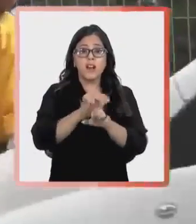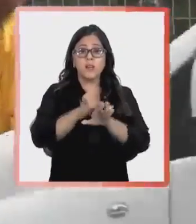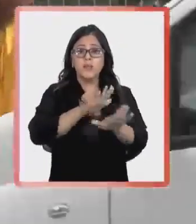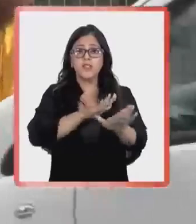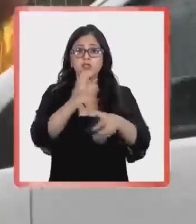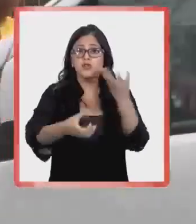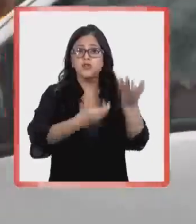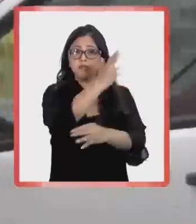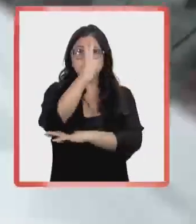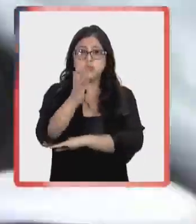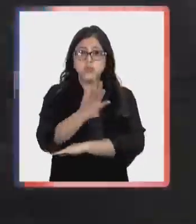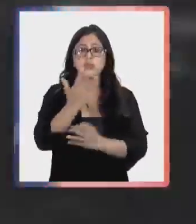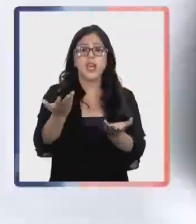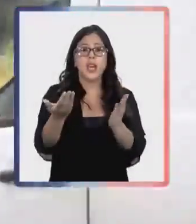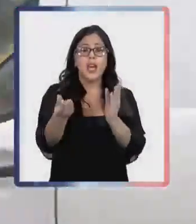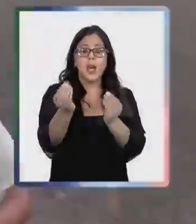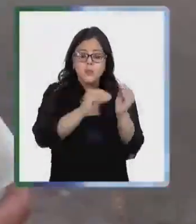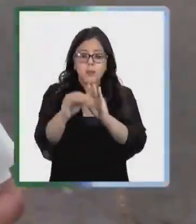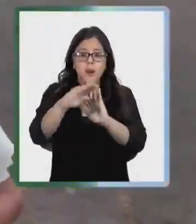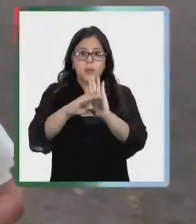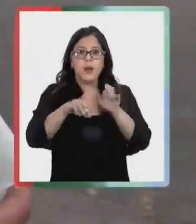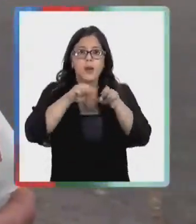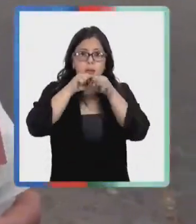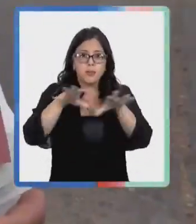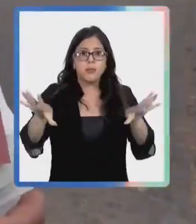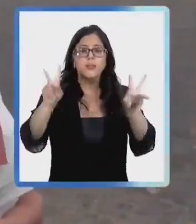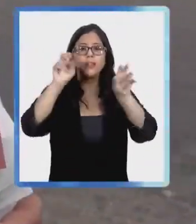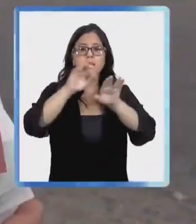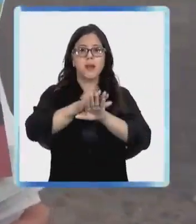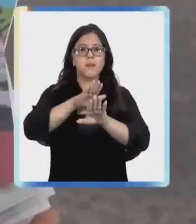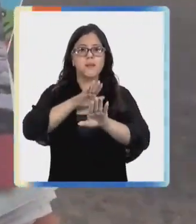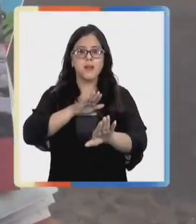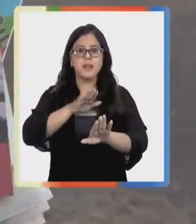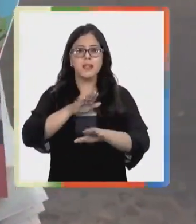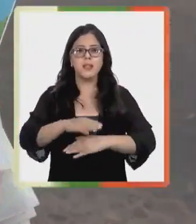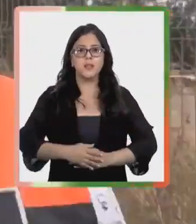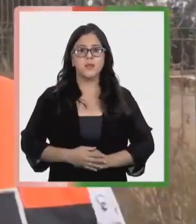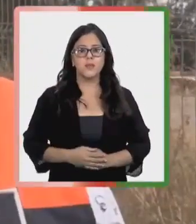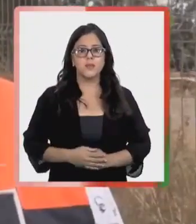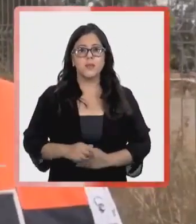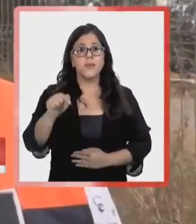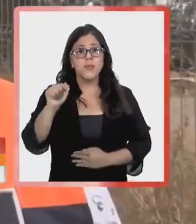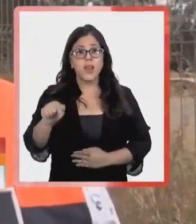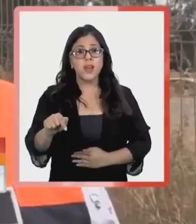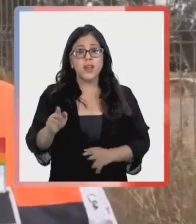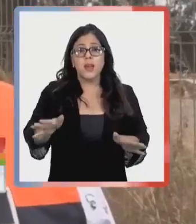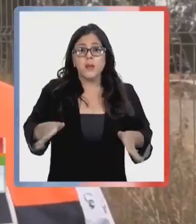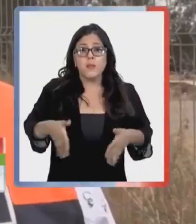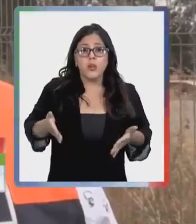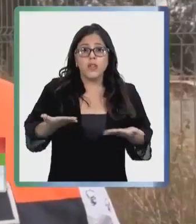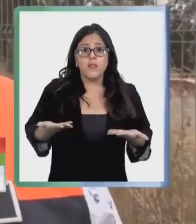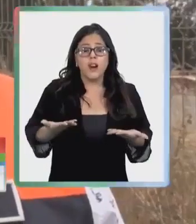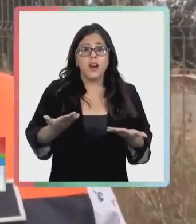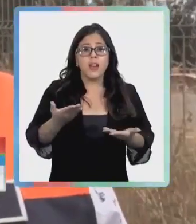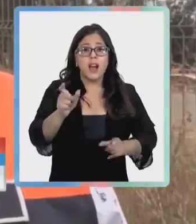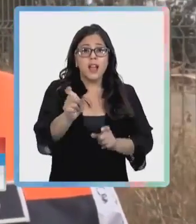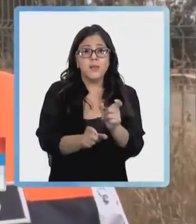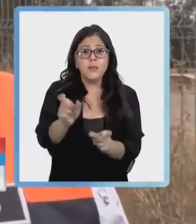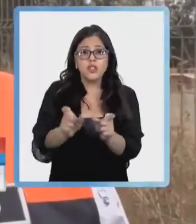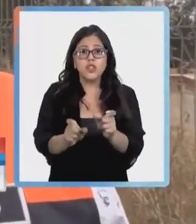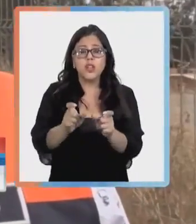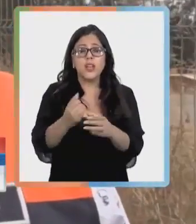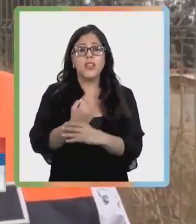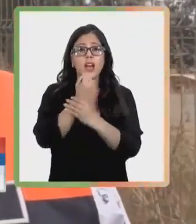Forestales desarrollaron un programa de difusión de medidas preventivas. Incentivar a la comunidad que colabore en la